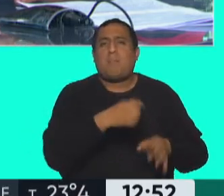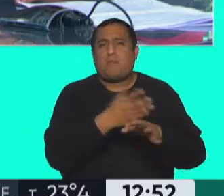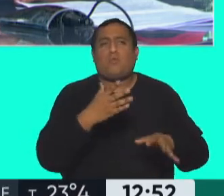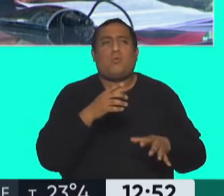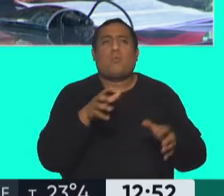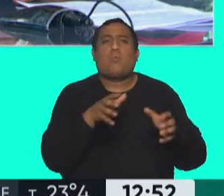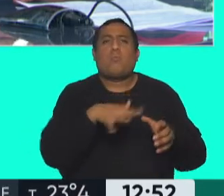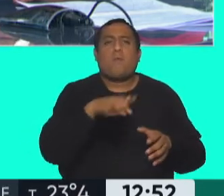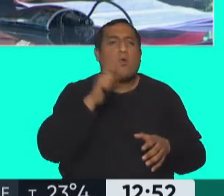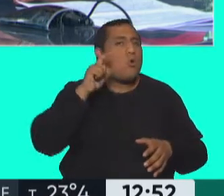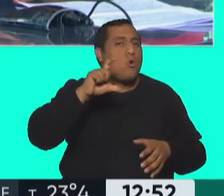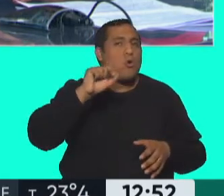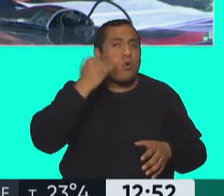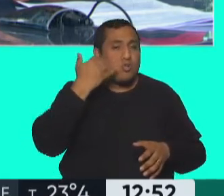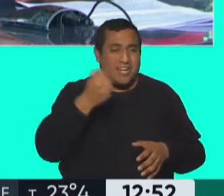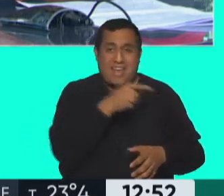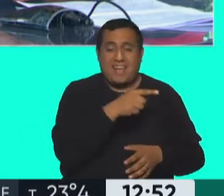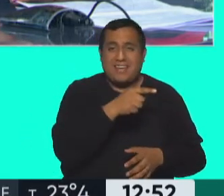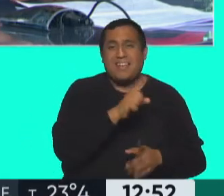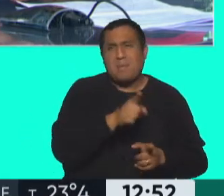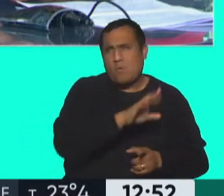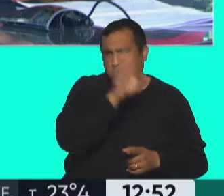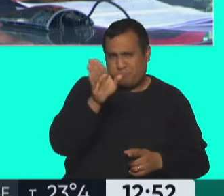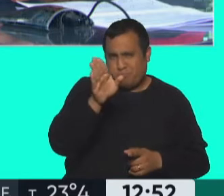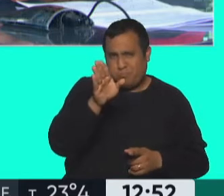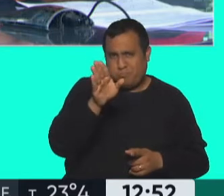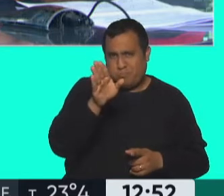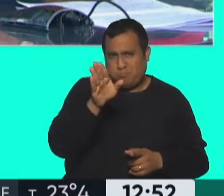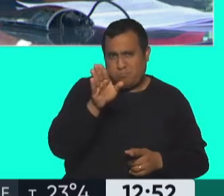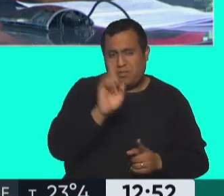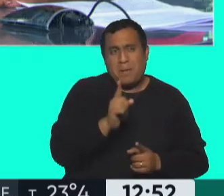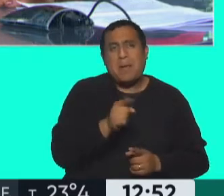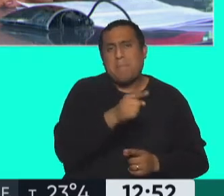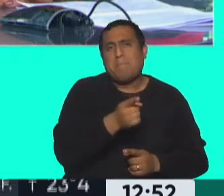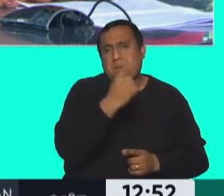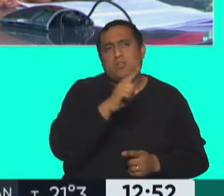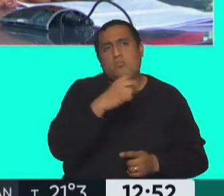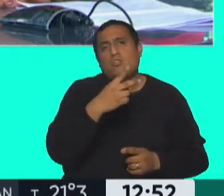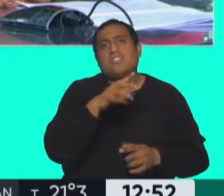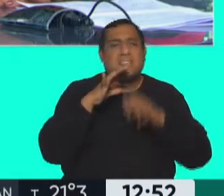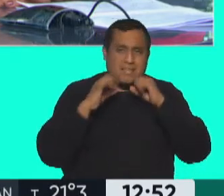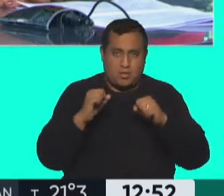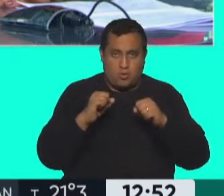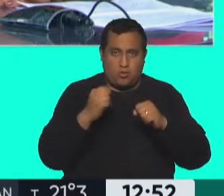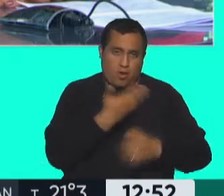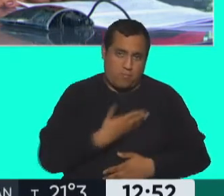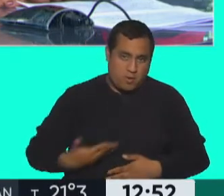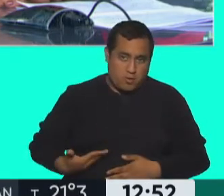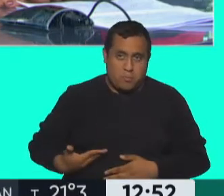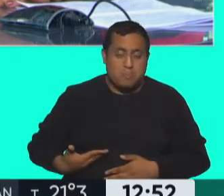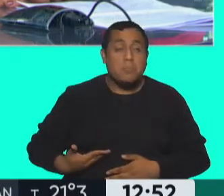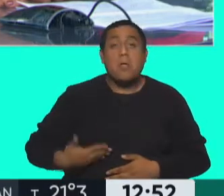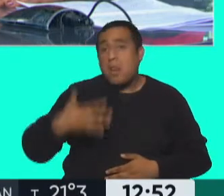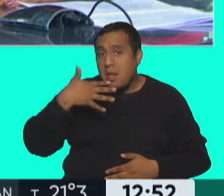Coya de Argentina, que estaba allí, que fue además primero y segundo secretario de las gestiones. La verdad es que pasaron muchos